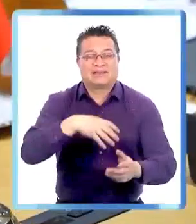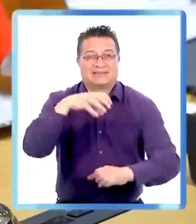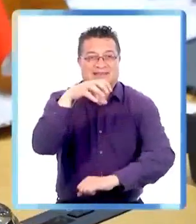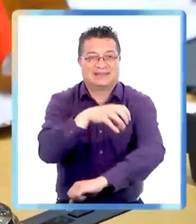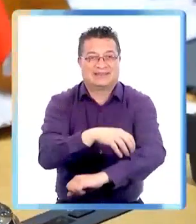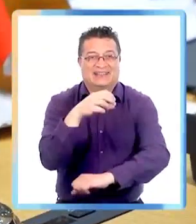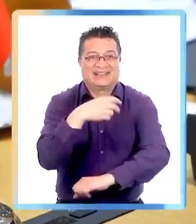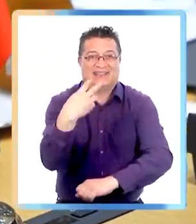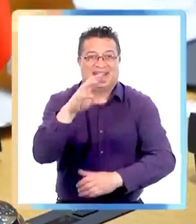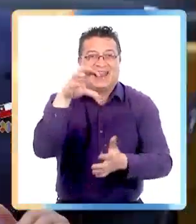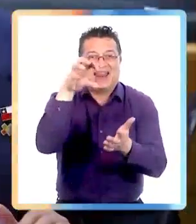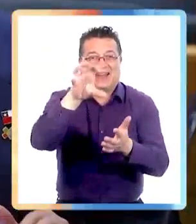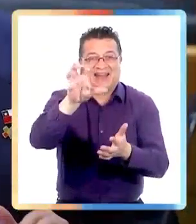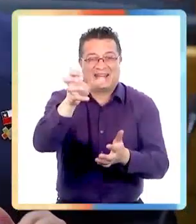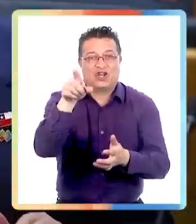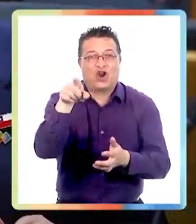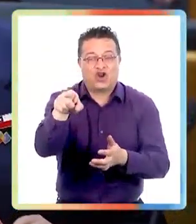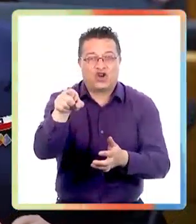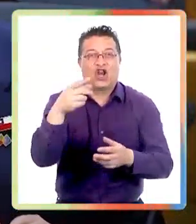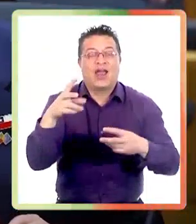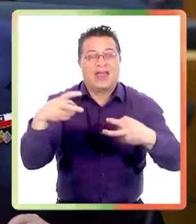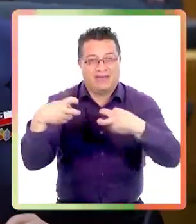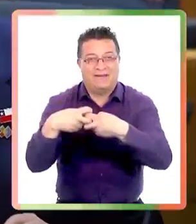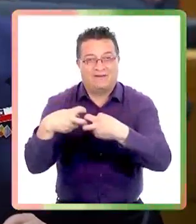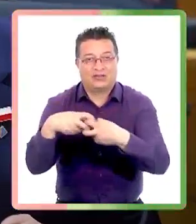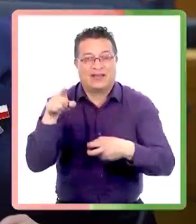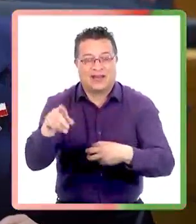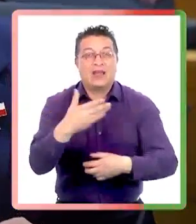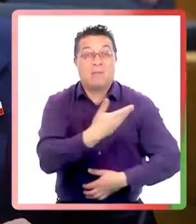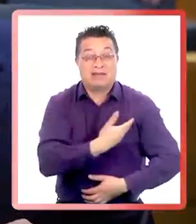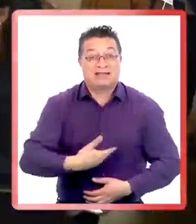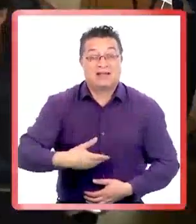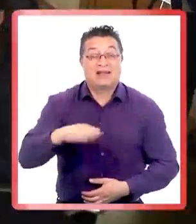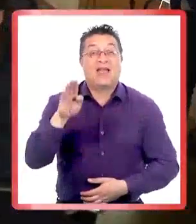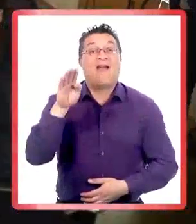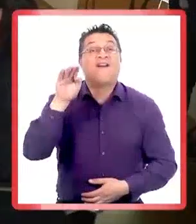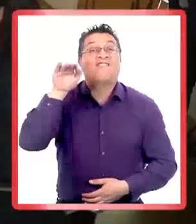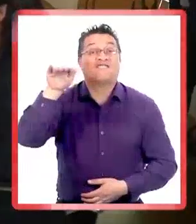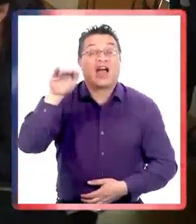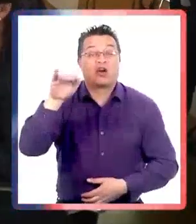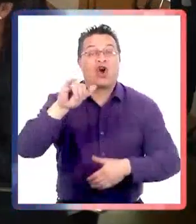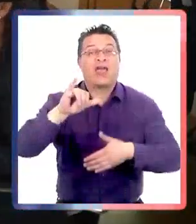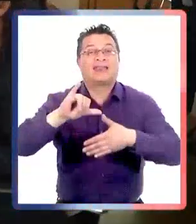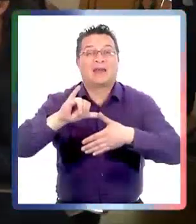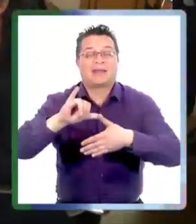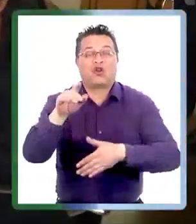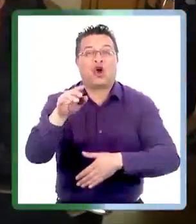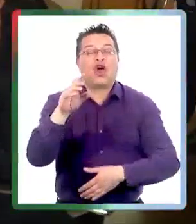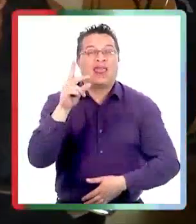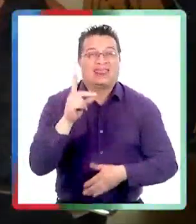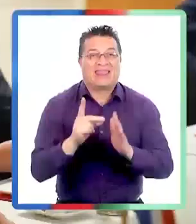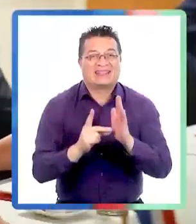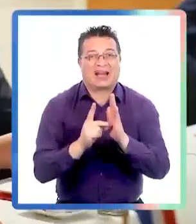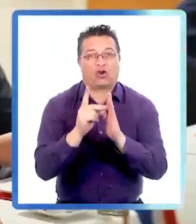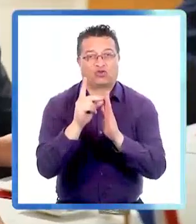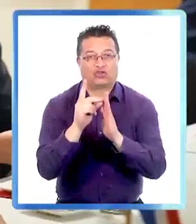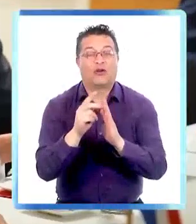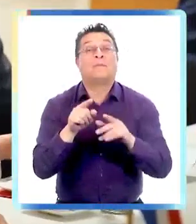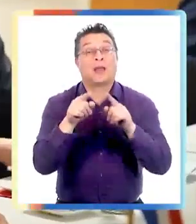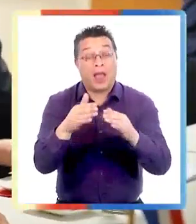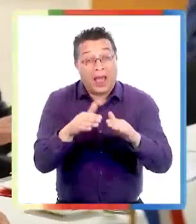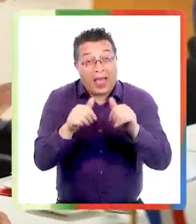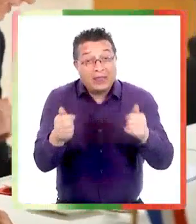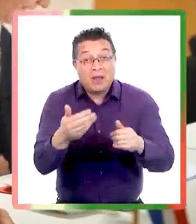ministro presidente de la región balona de Bélgica, Elio Di Rupo, y con el presidente del Banco Interamericano de Desarrollo, Ilan